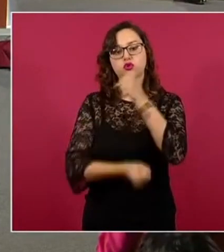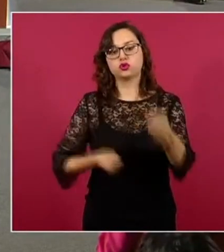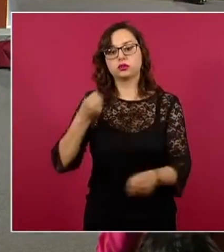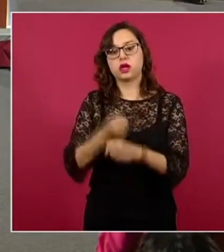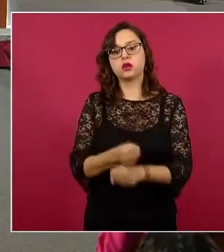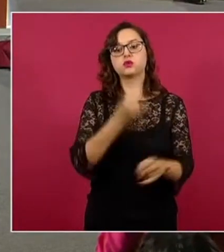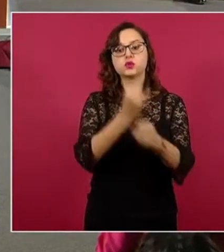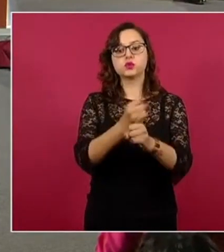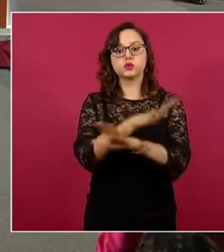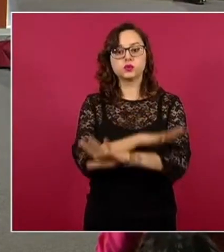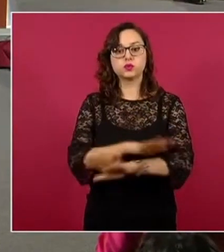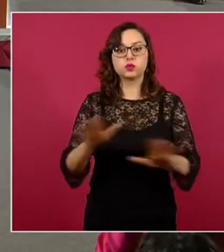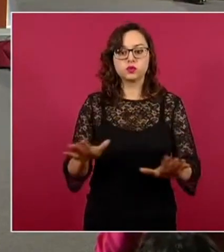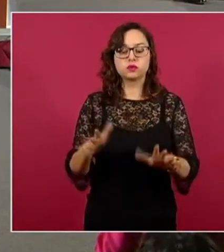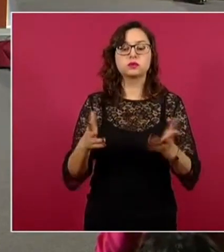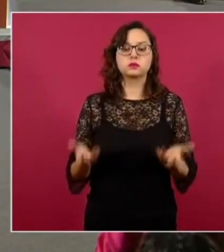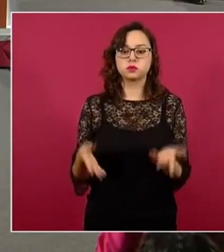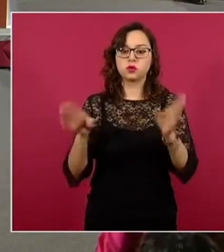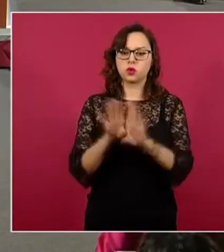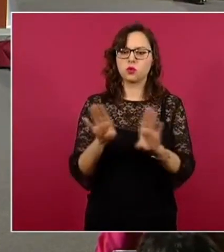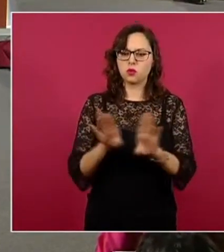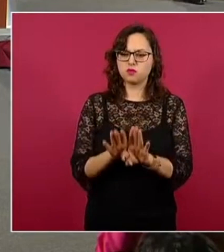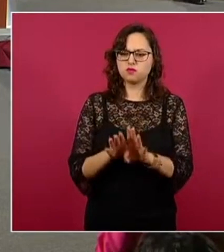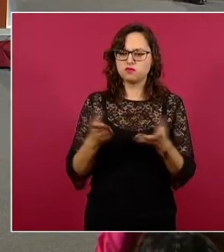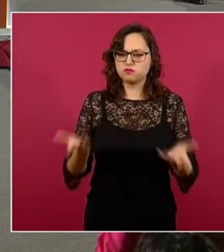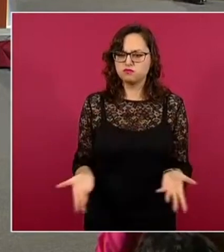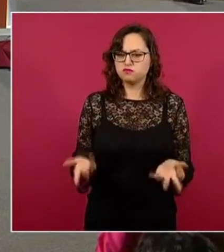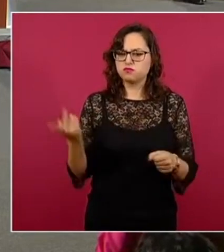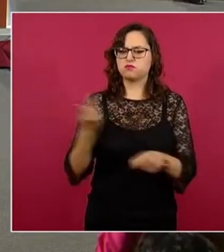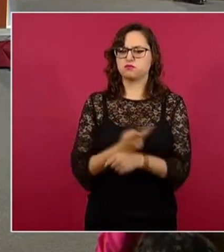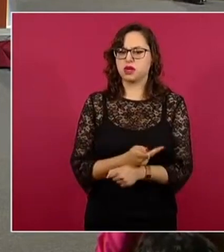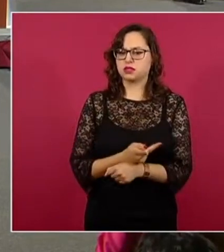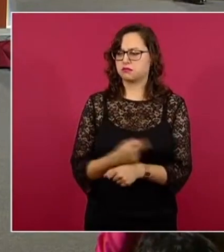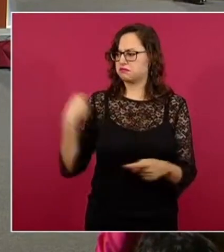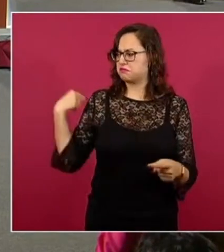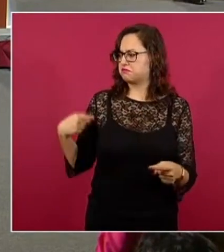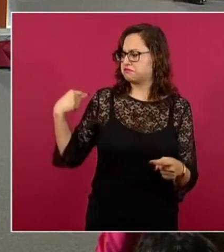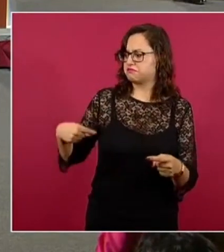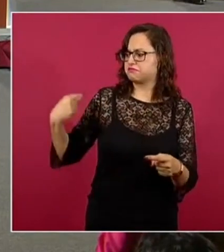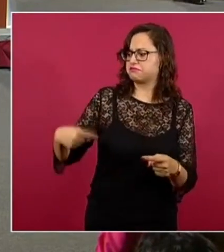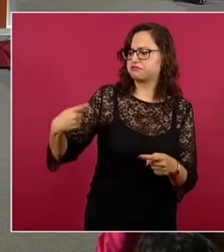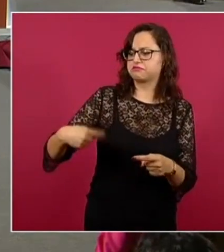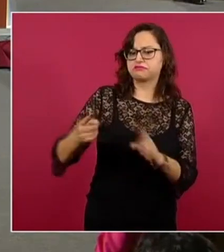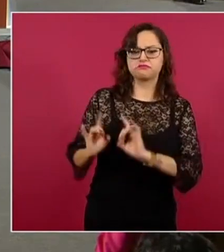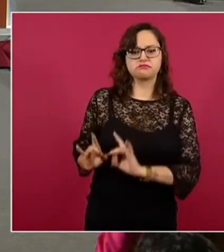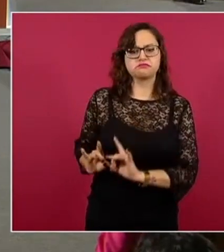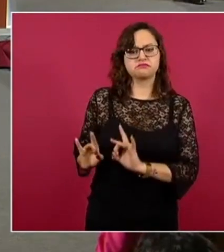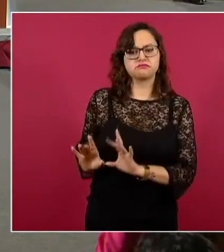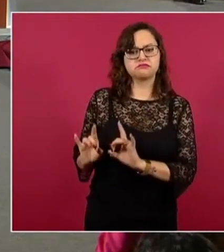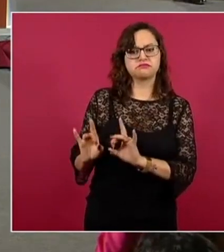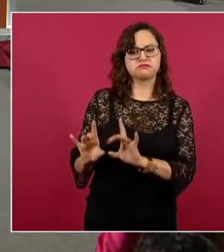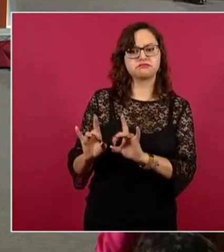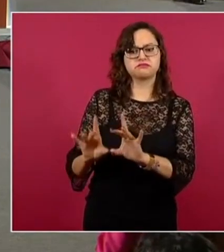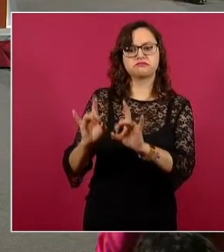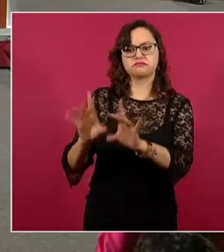las características fundamentales de cómo lo experimentamos en el país y, sobre todo, también tener una perspectiva de lo que